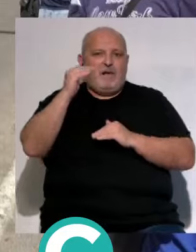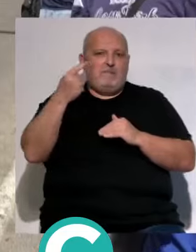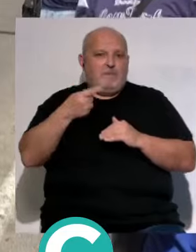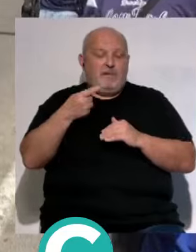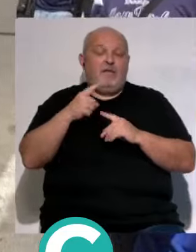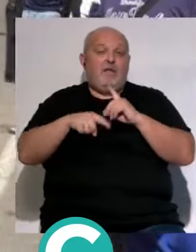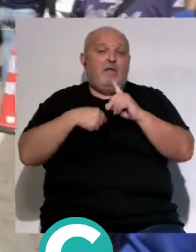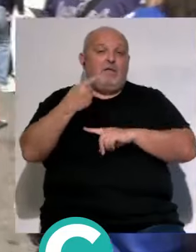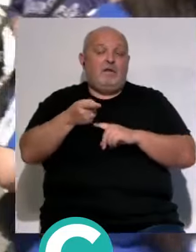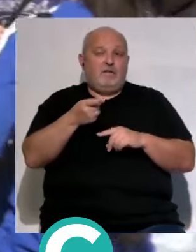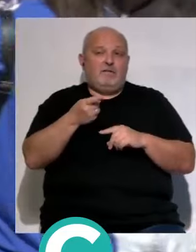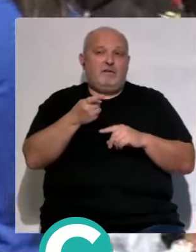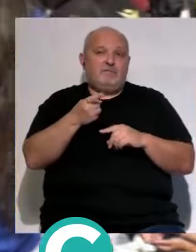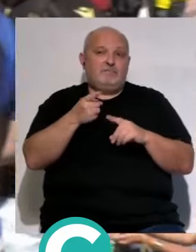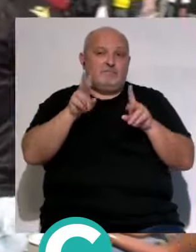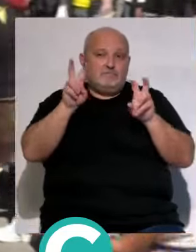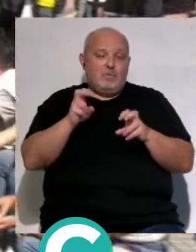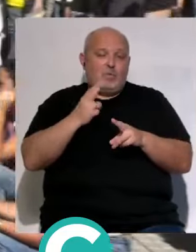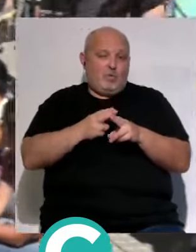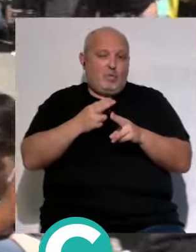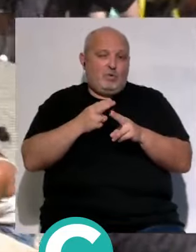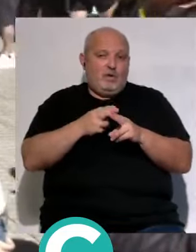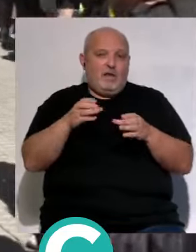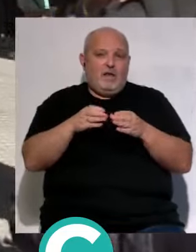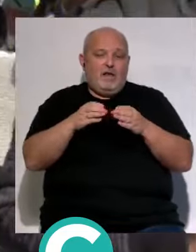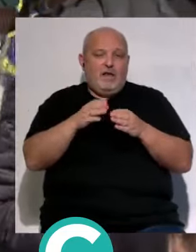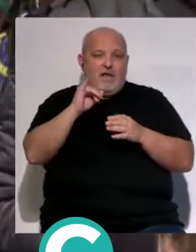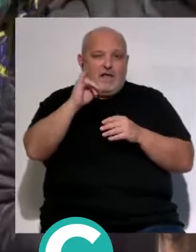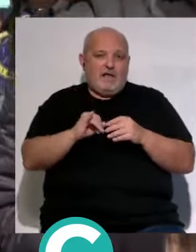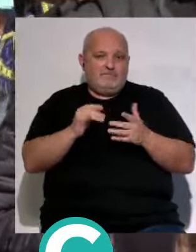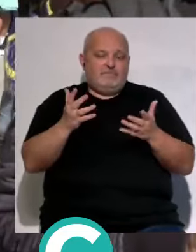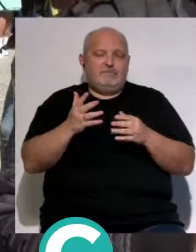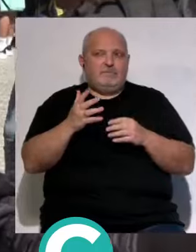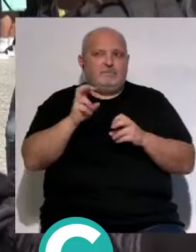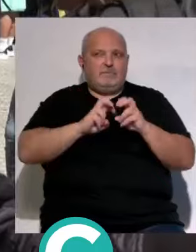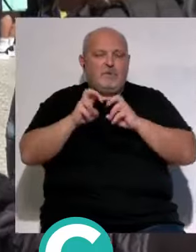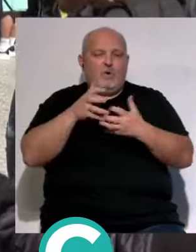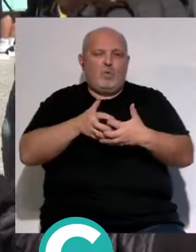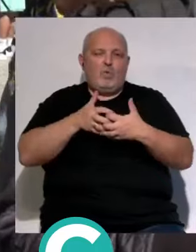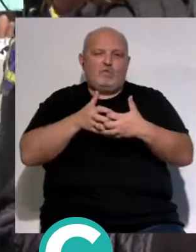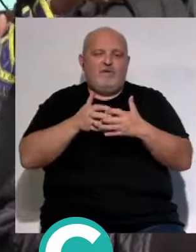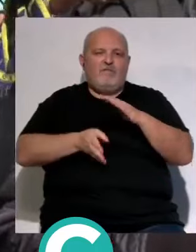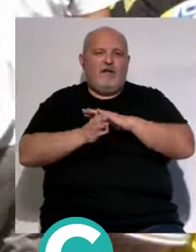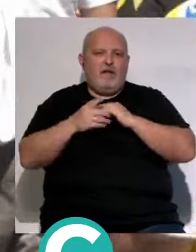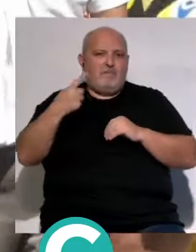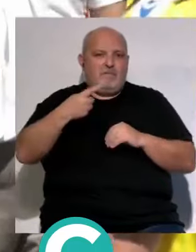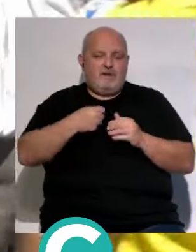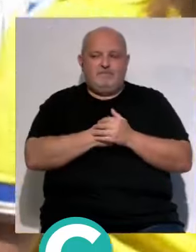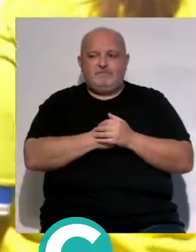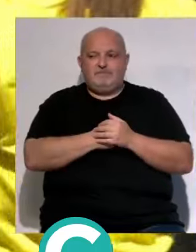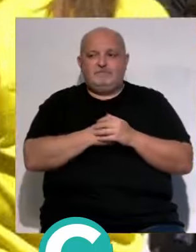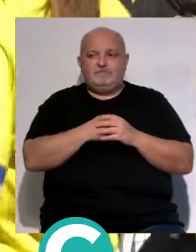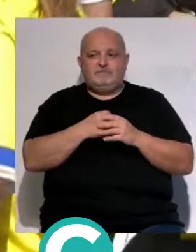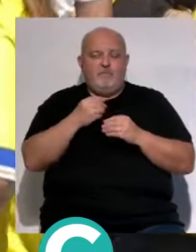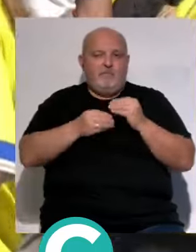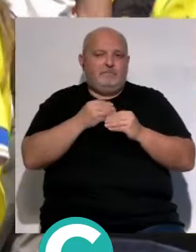que después sabemos que va a una categoría dura los equipos que va a haber pero tú tienes que estar luchando por el ascenso hombre y mucho más allá